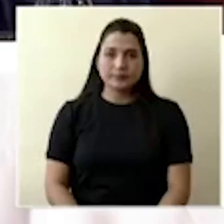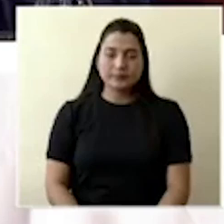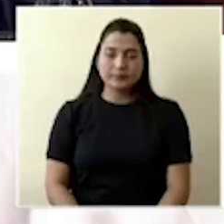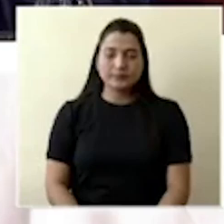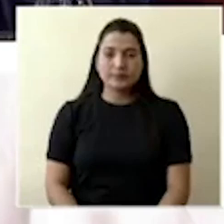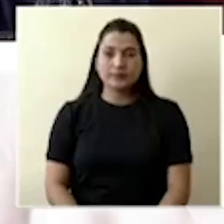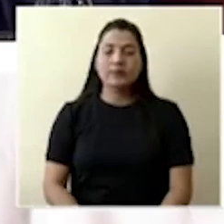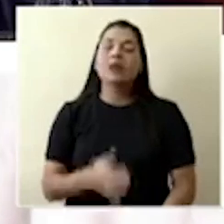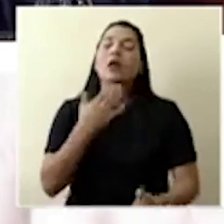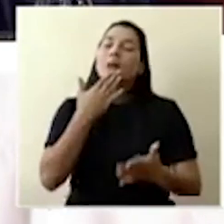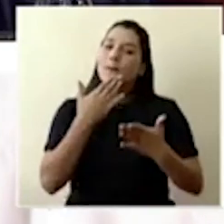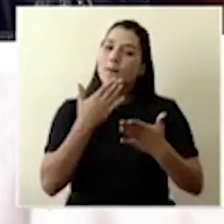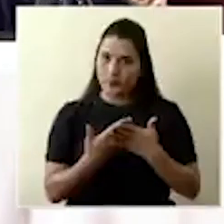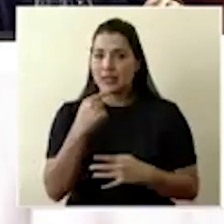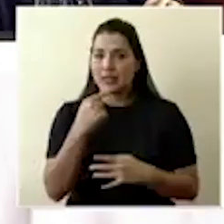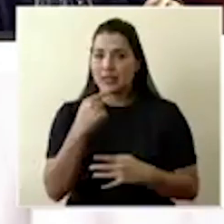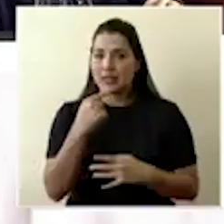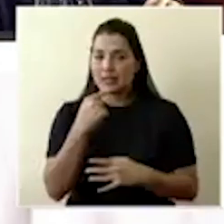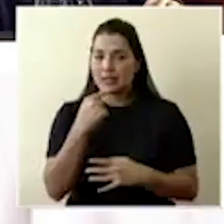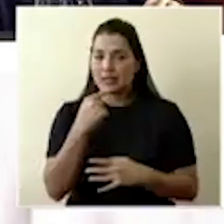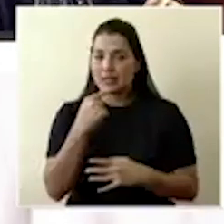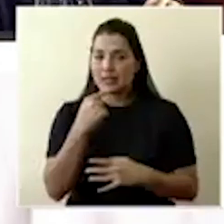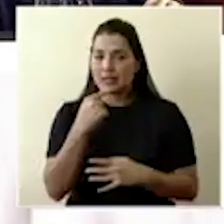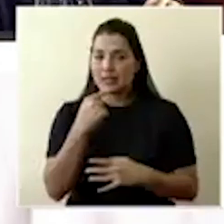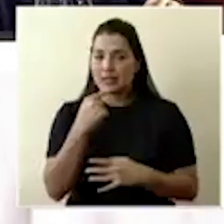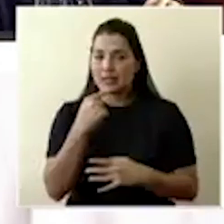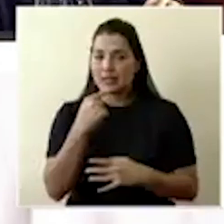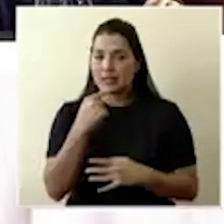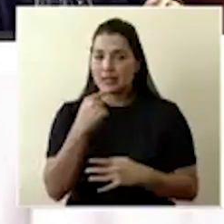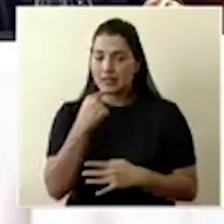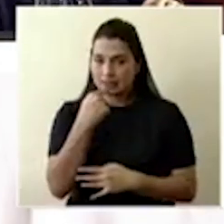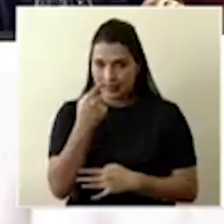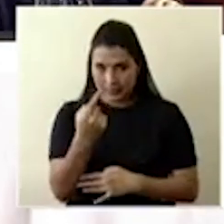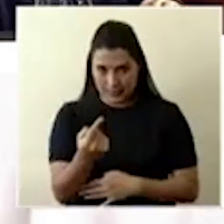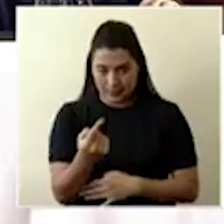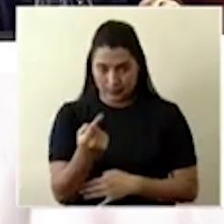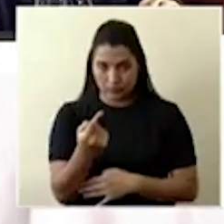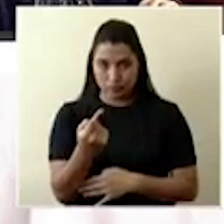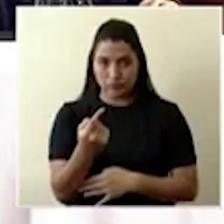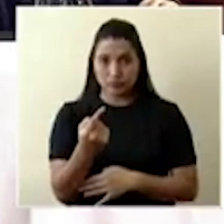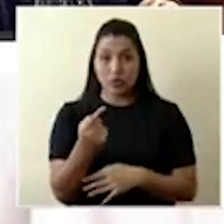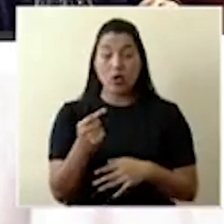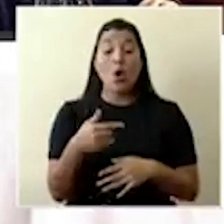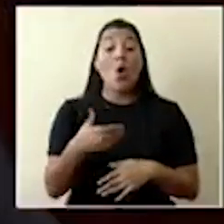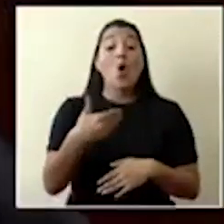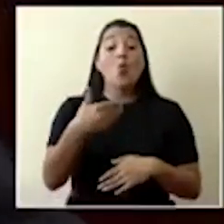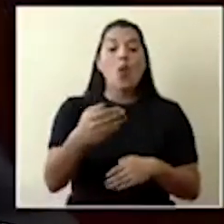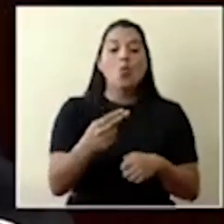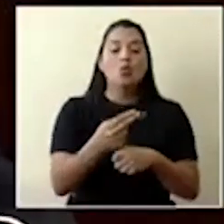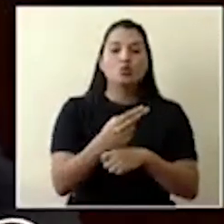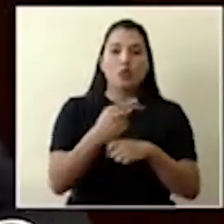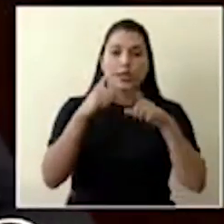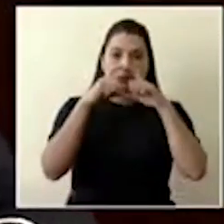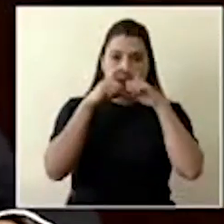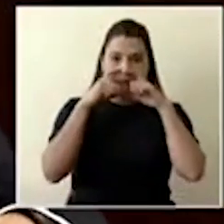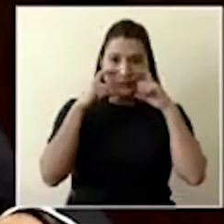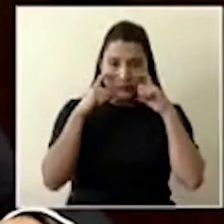Bueno, ya hemos indicado el uso de cubrebocas, mascarillas